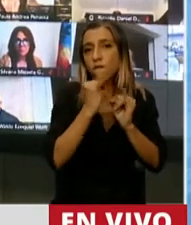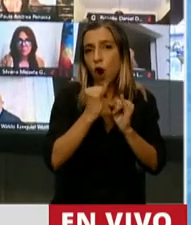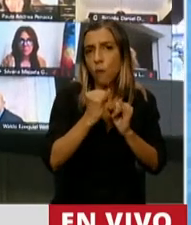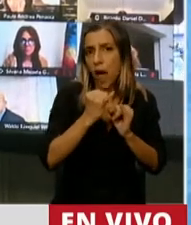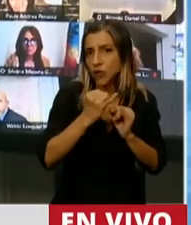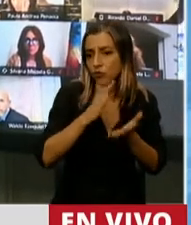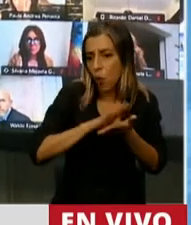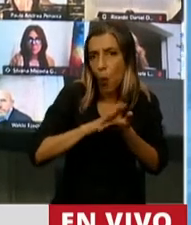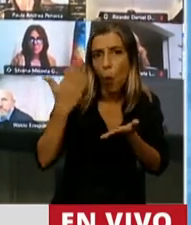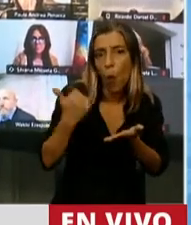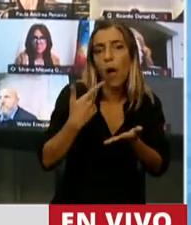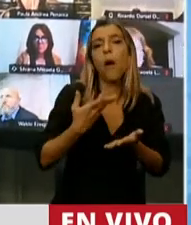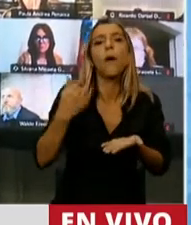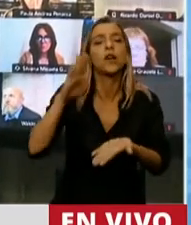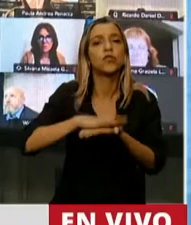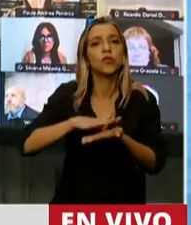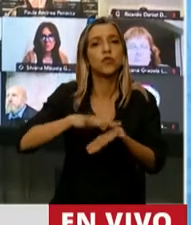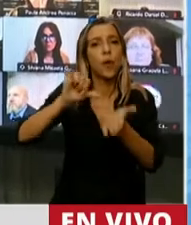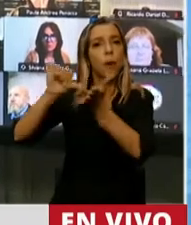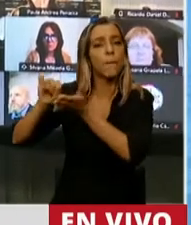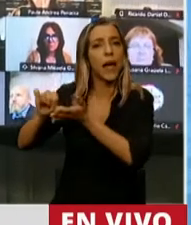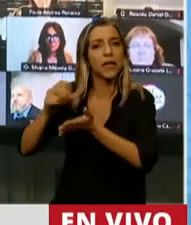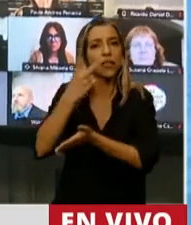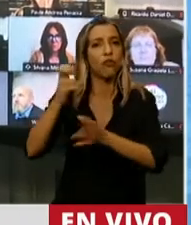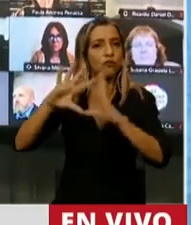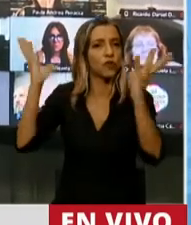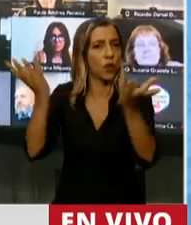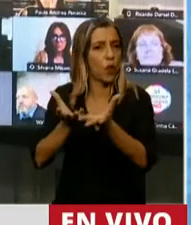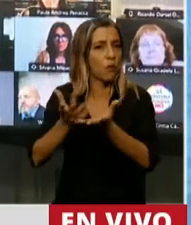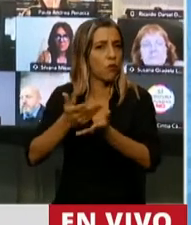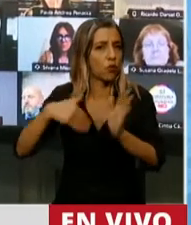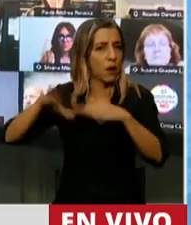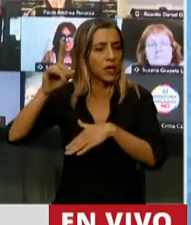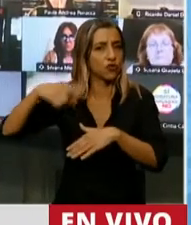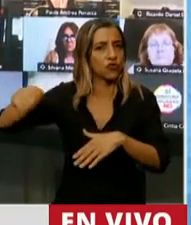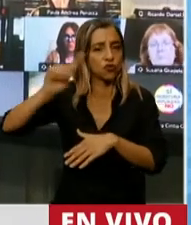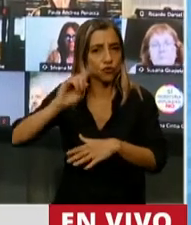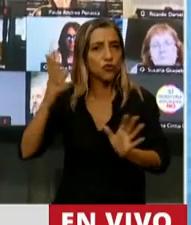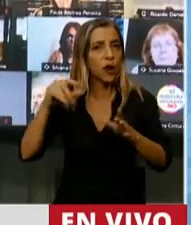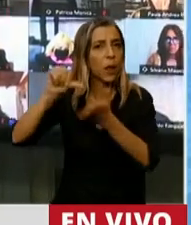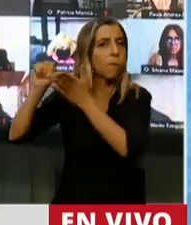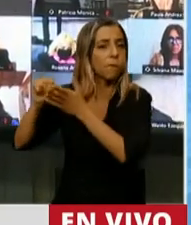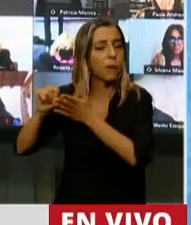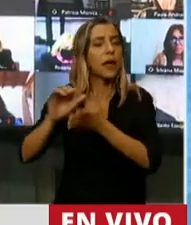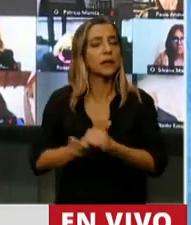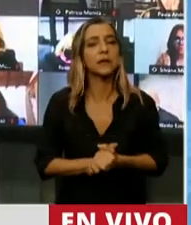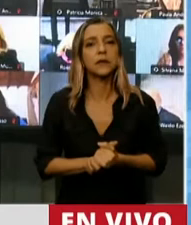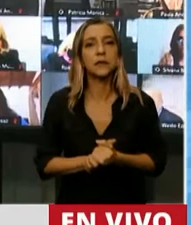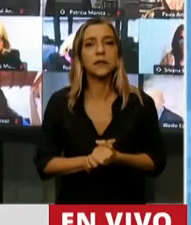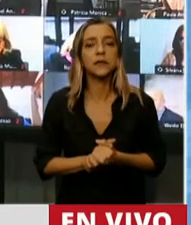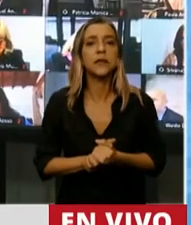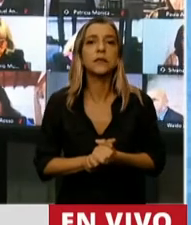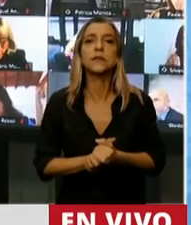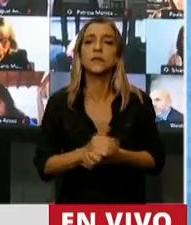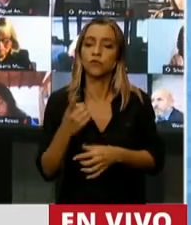países del mundo, o sea, prácticamente casi todos los países medianamente constituidos, por 200 países del mundo, es